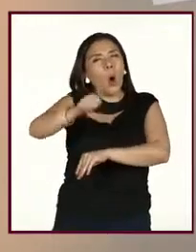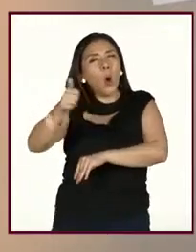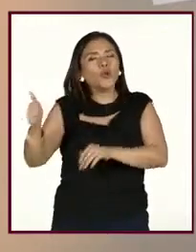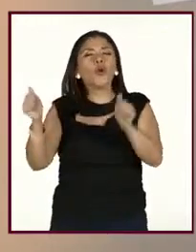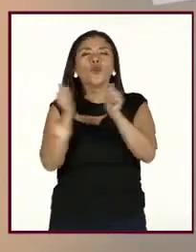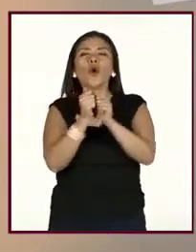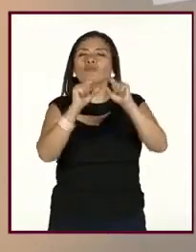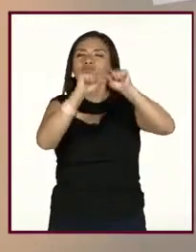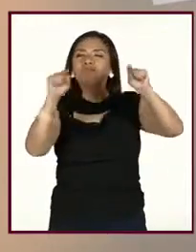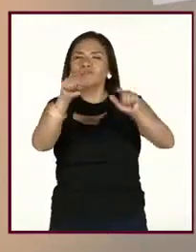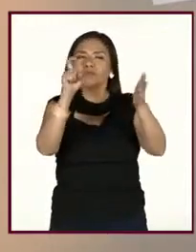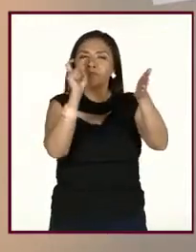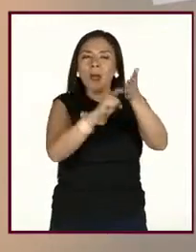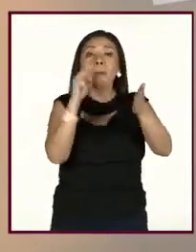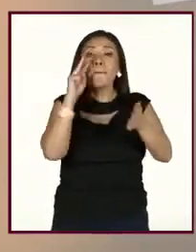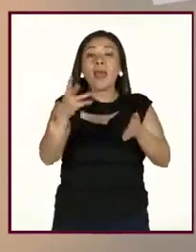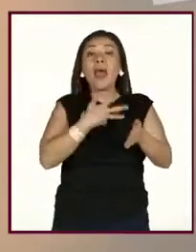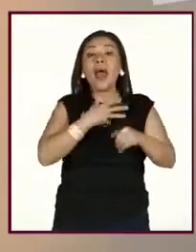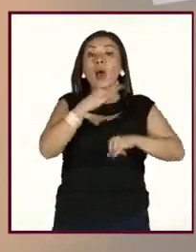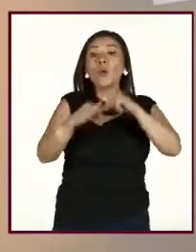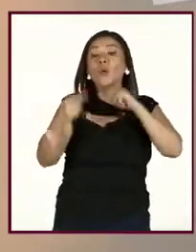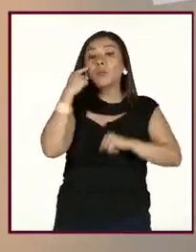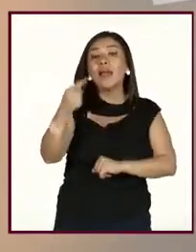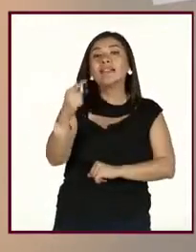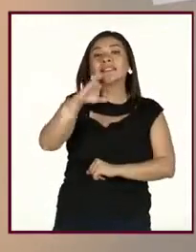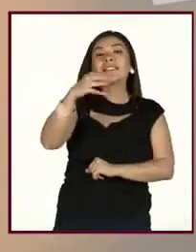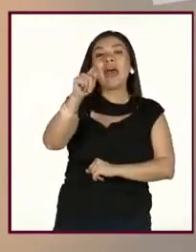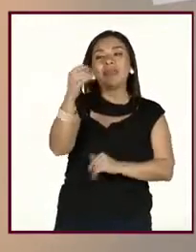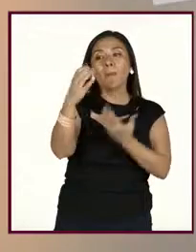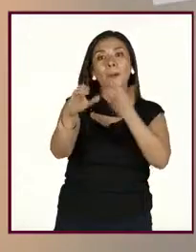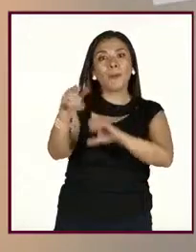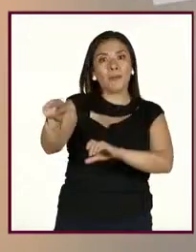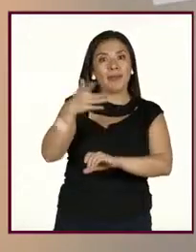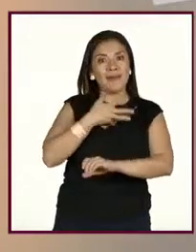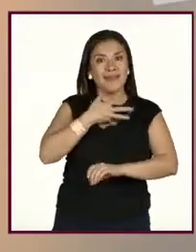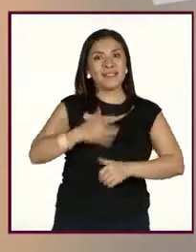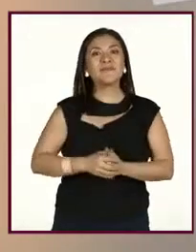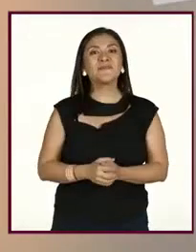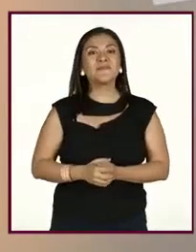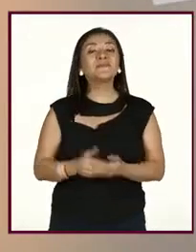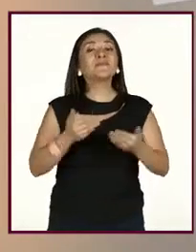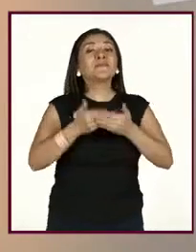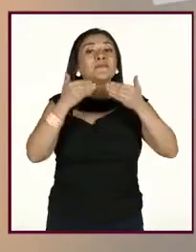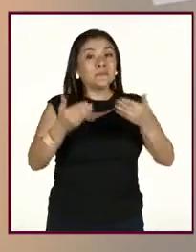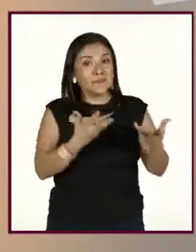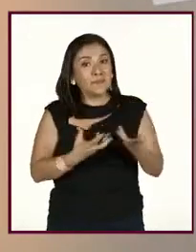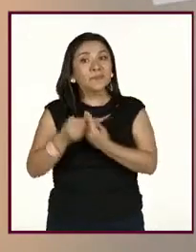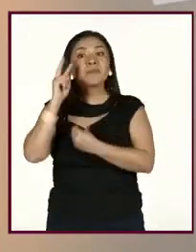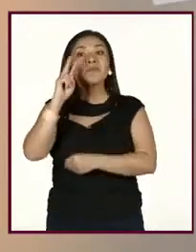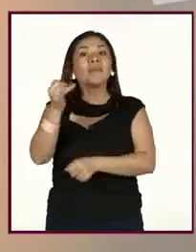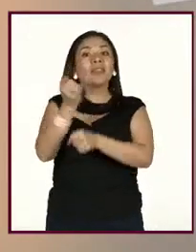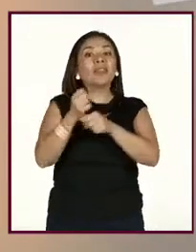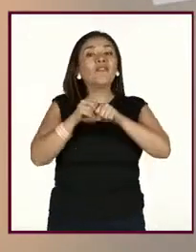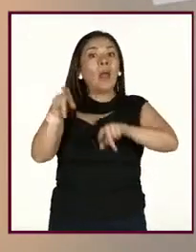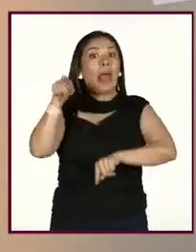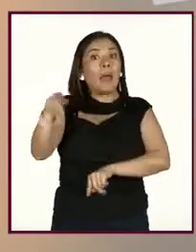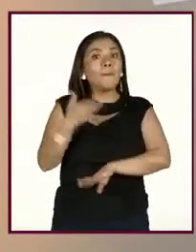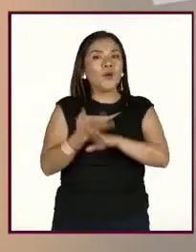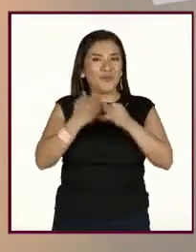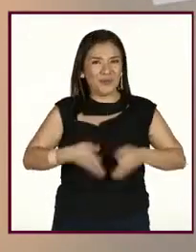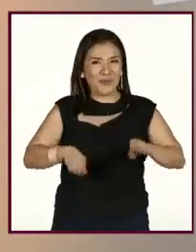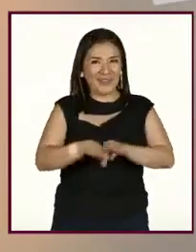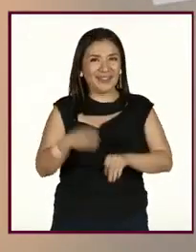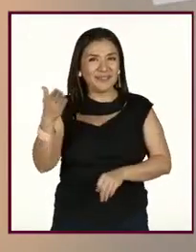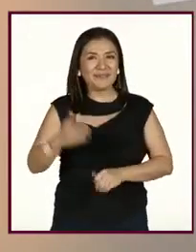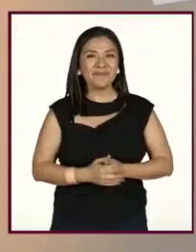enlaces ustedes los van a localizar en el chat de comentarios. Ahora, acompáñenme a ver esta información que es muy importante.